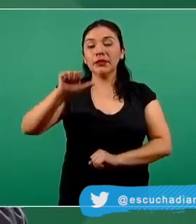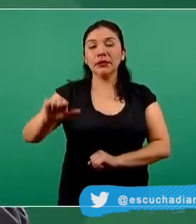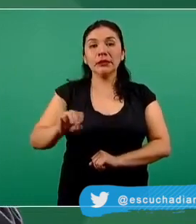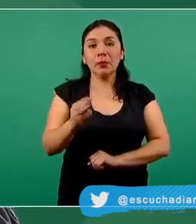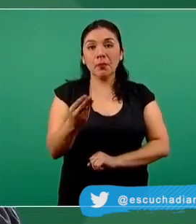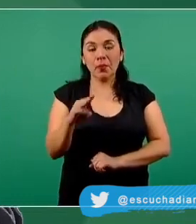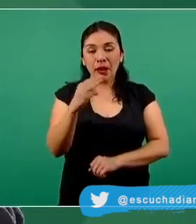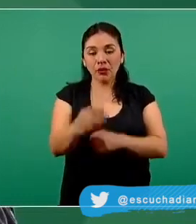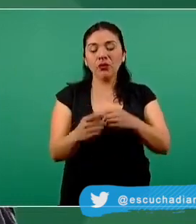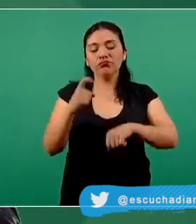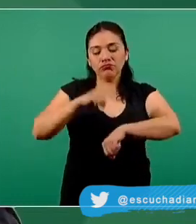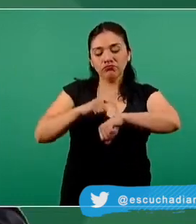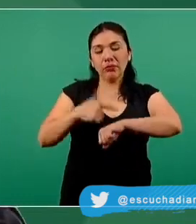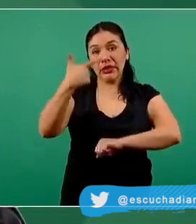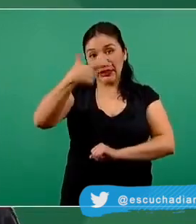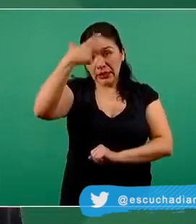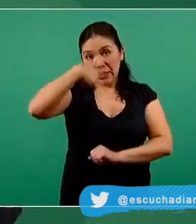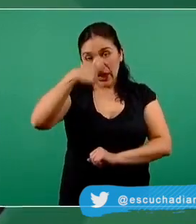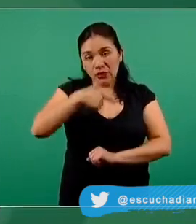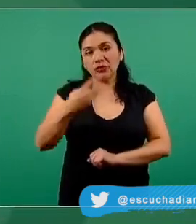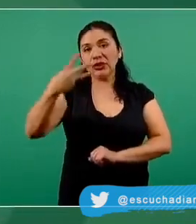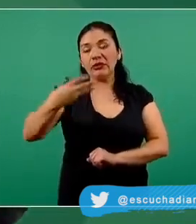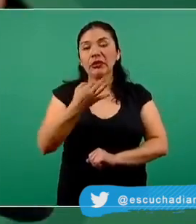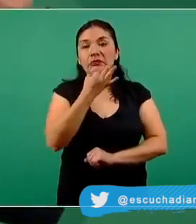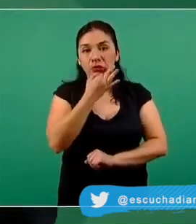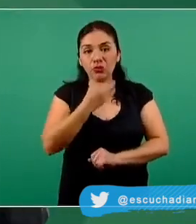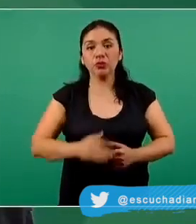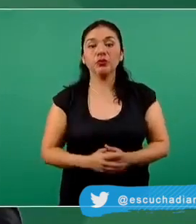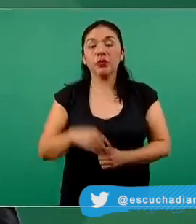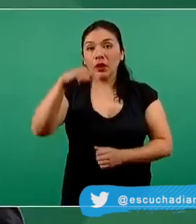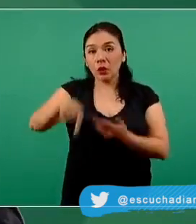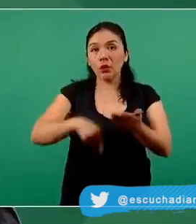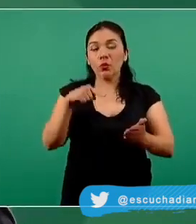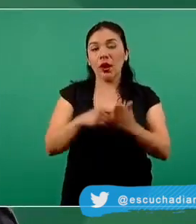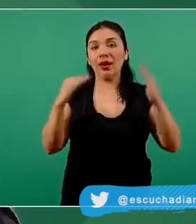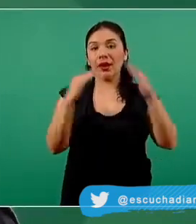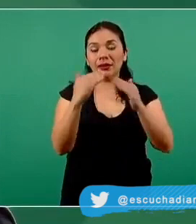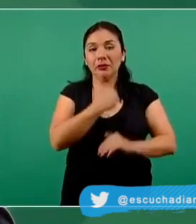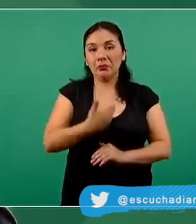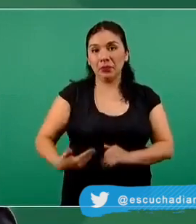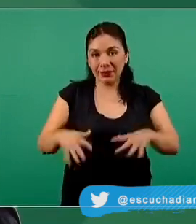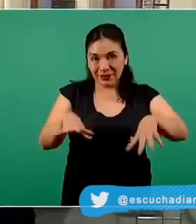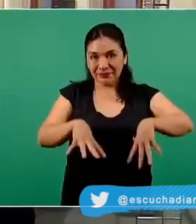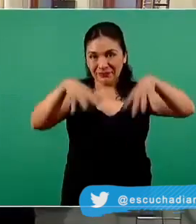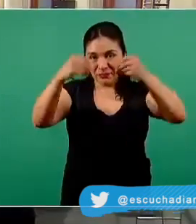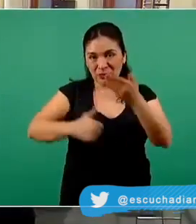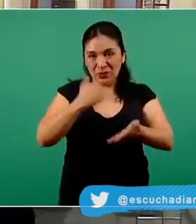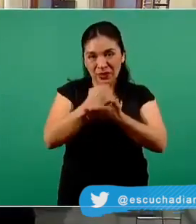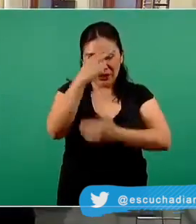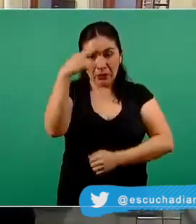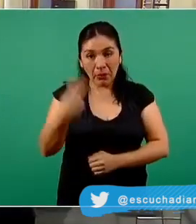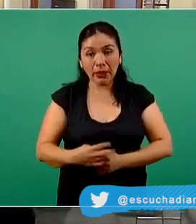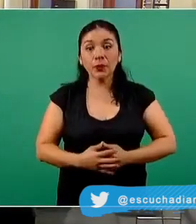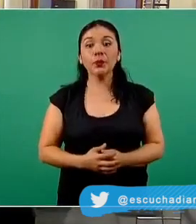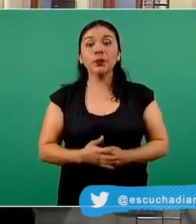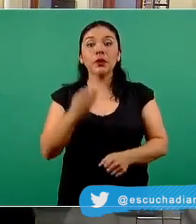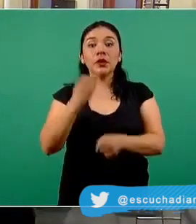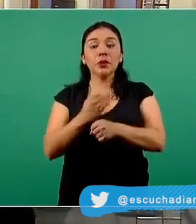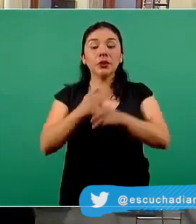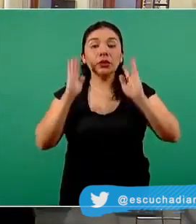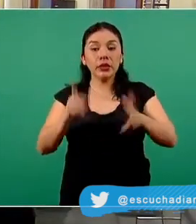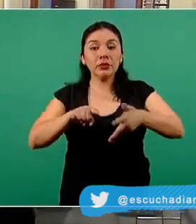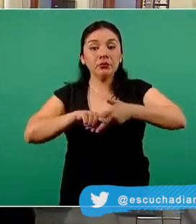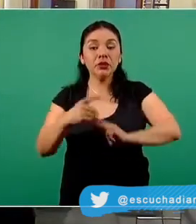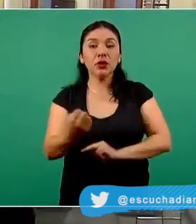mayo son las 19 horas con tres minutos estamos en el palacio nacional en la ciudad de méxico y vamos a